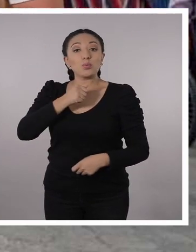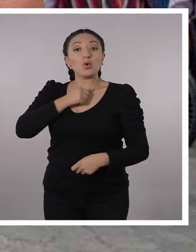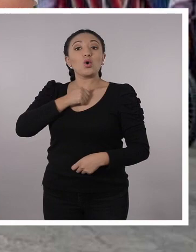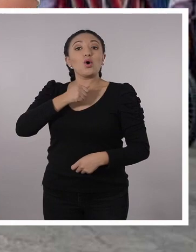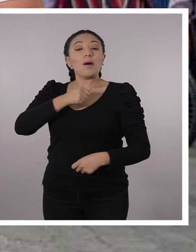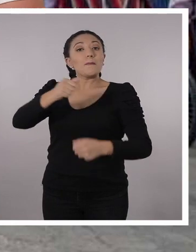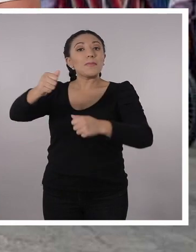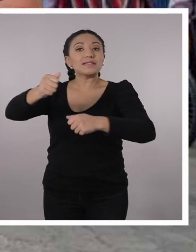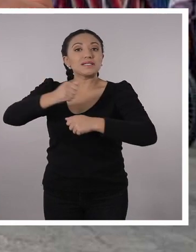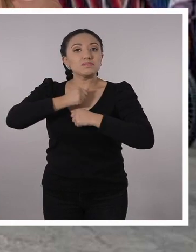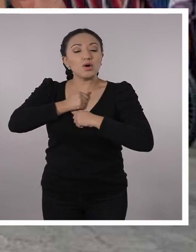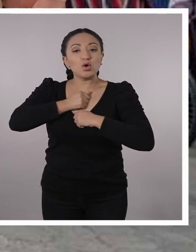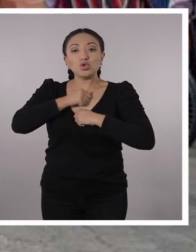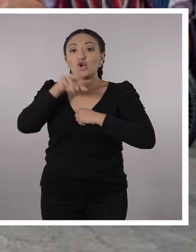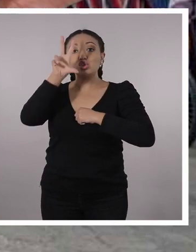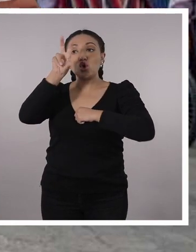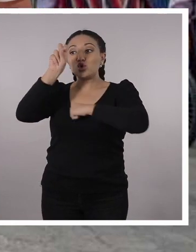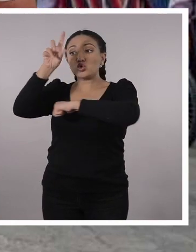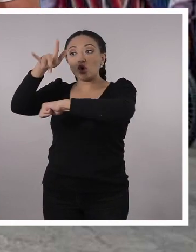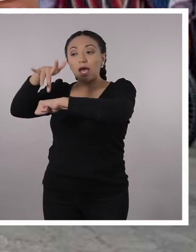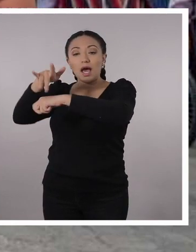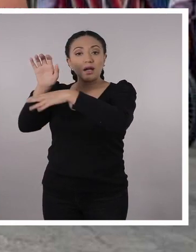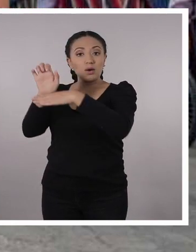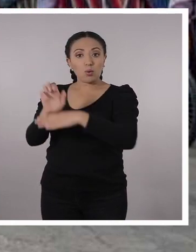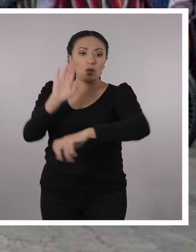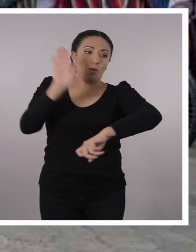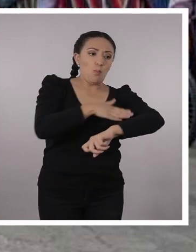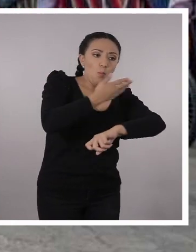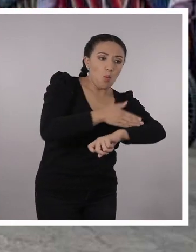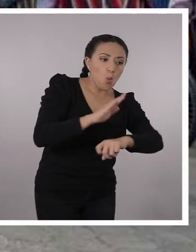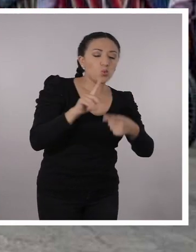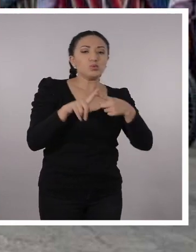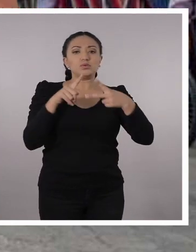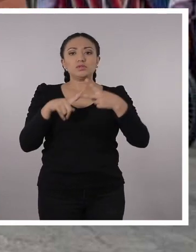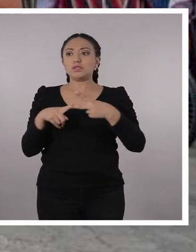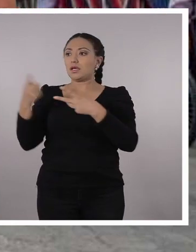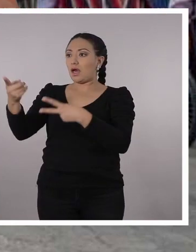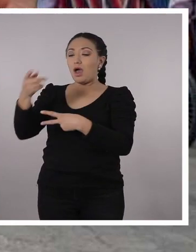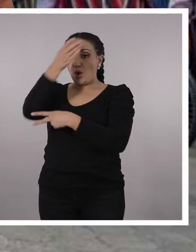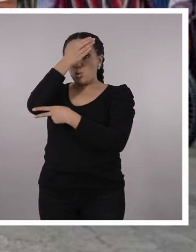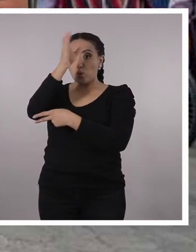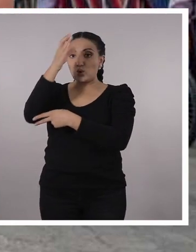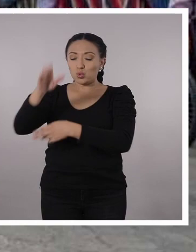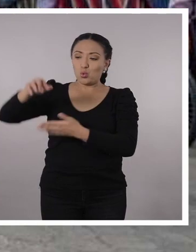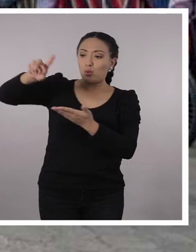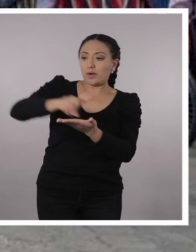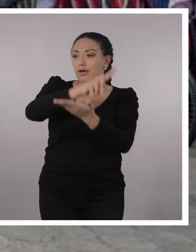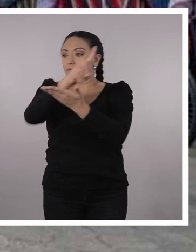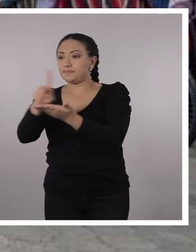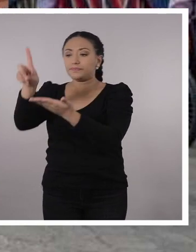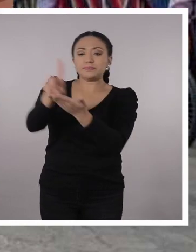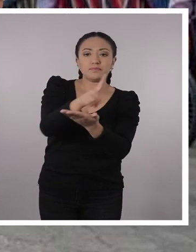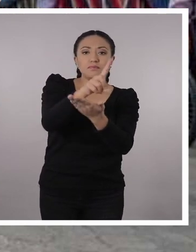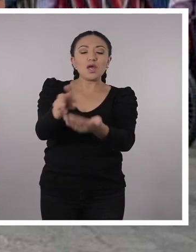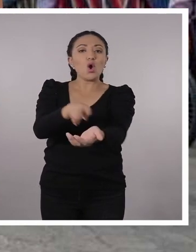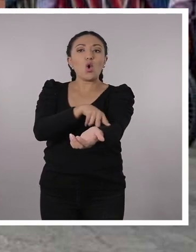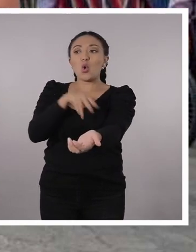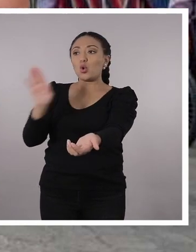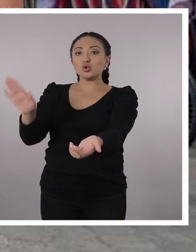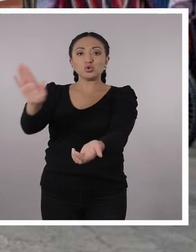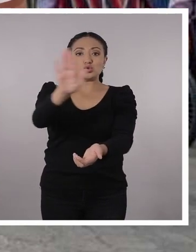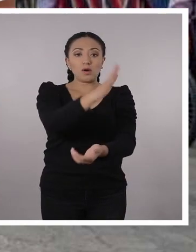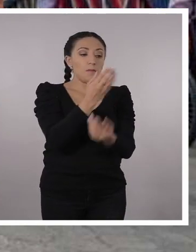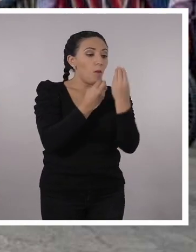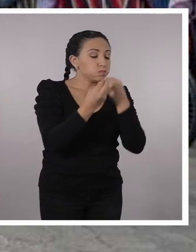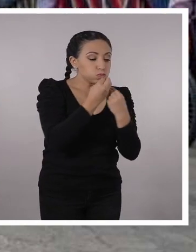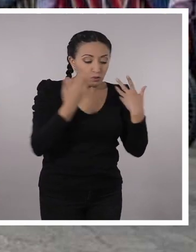Ecuador. Porque vemos acá que hay música, hay manifestaciones culturales, se ve la costumbre de las personas. Hay comida, hay